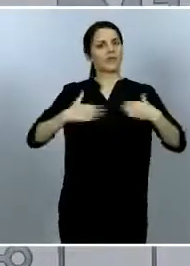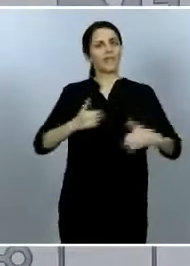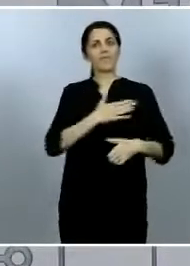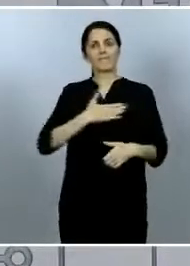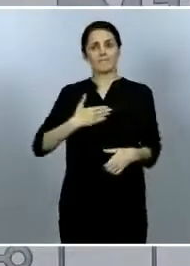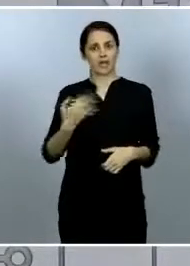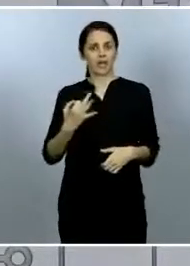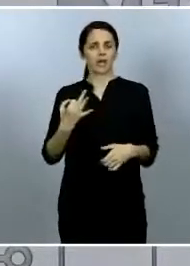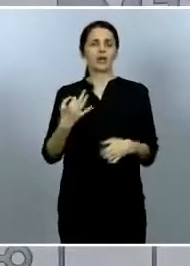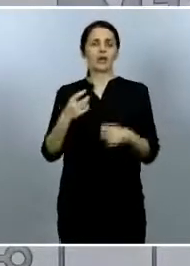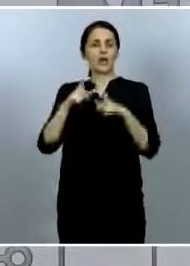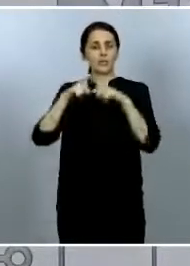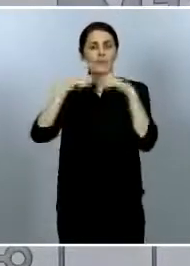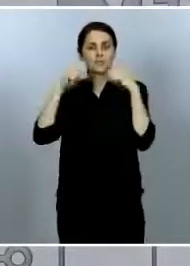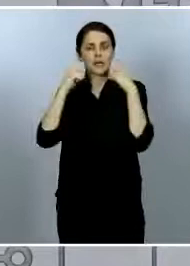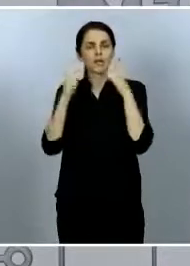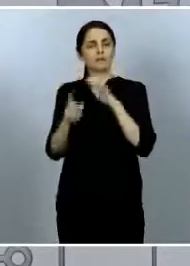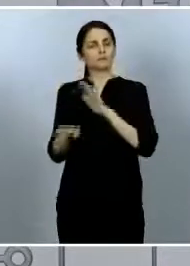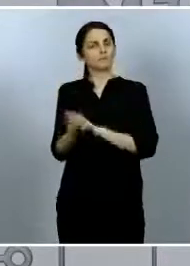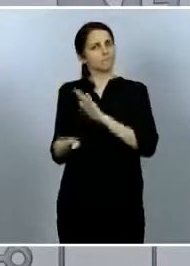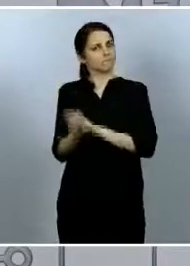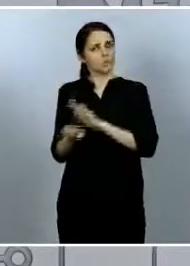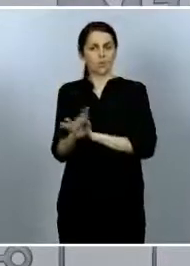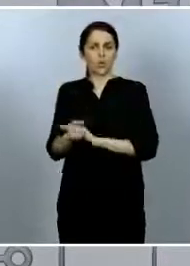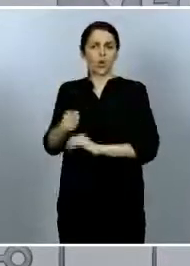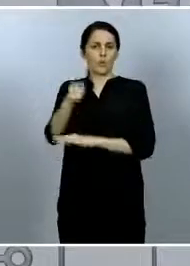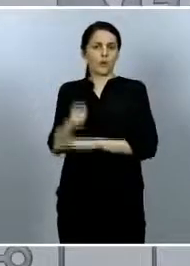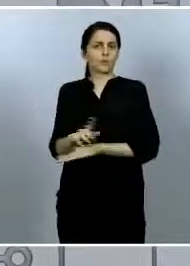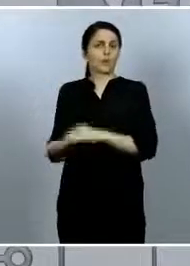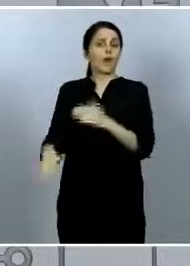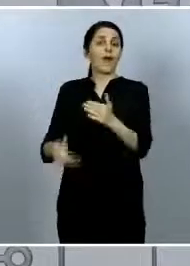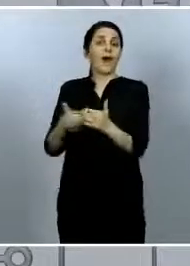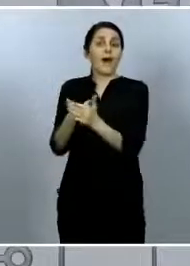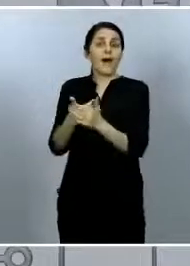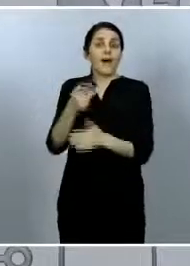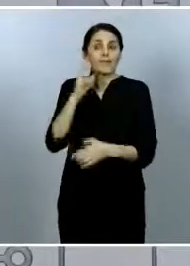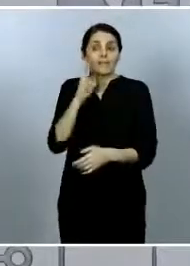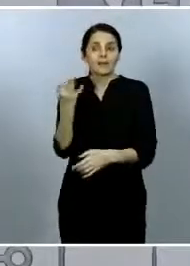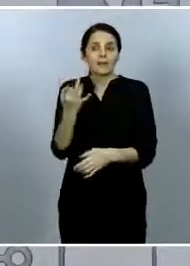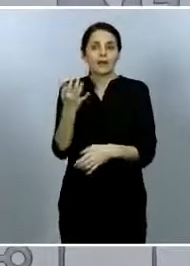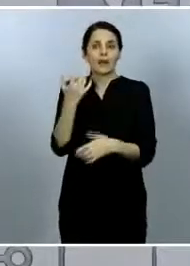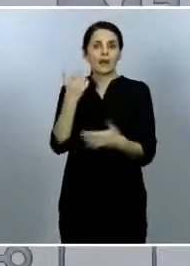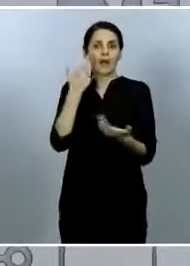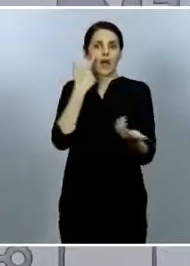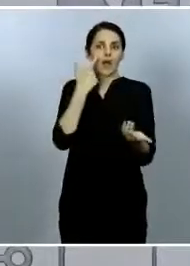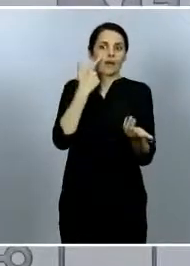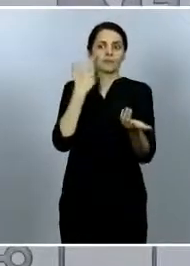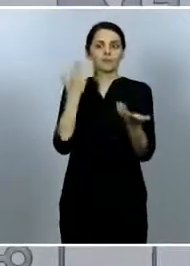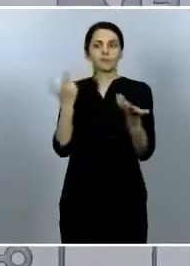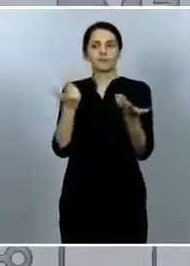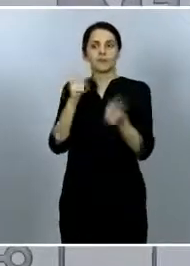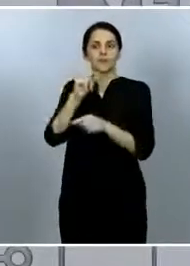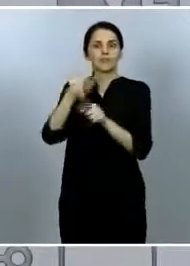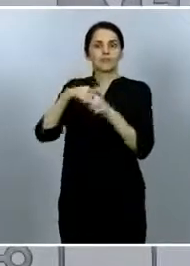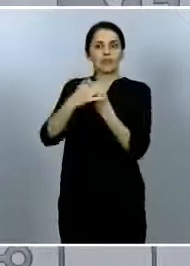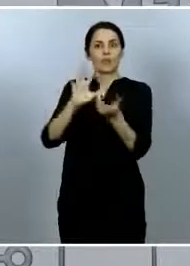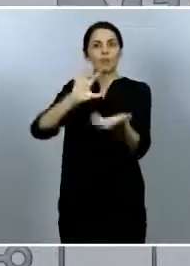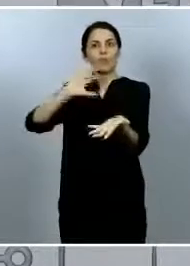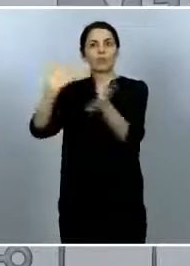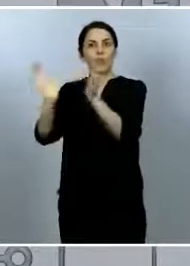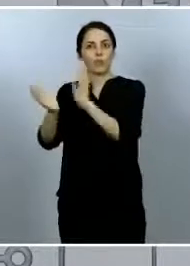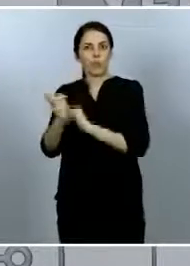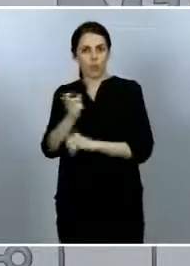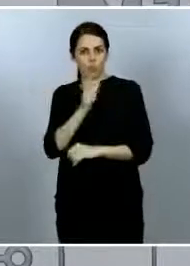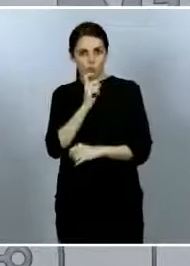obligatoriedad de la mascarilla se mantenga por lo menos hasta que veamos qué es lo que pasa en la obligatoriedad, tal cual está ahora, con las